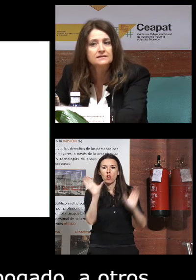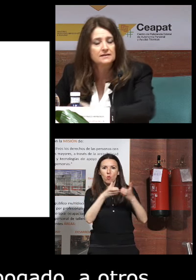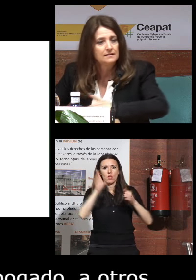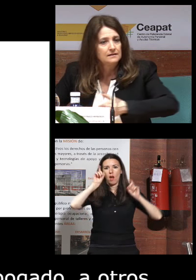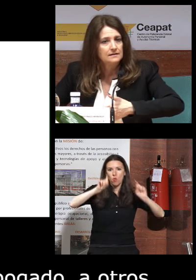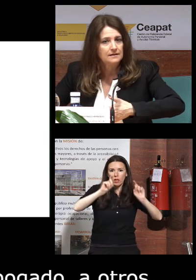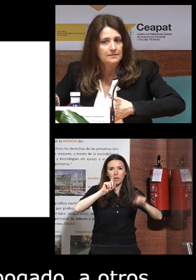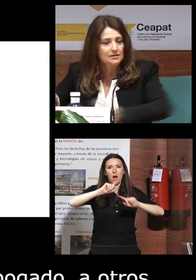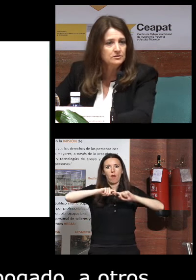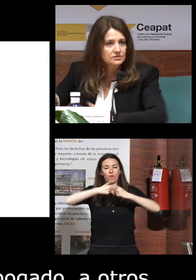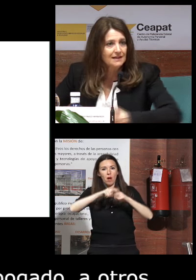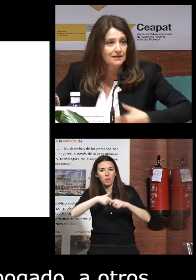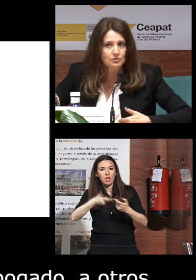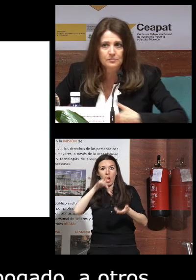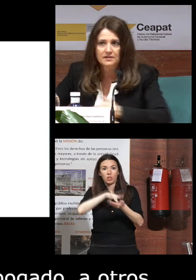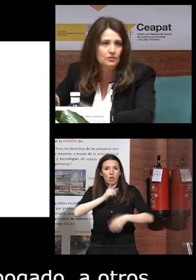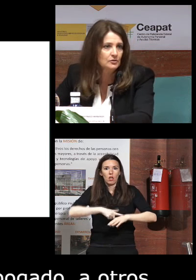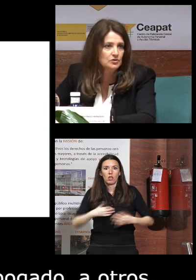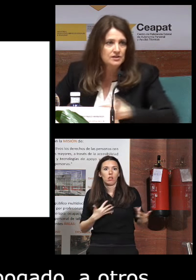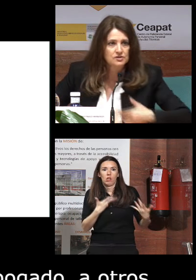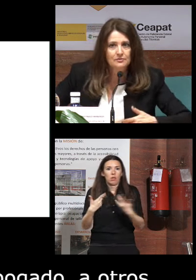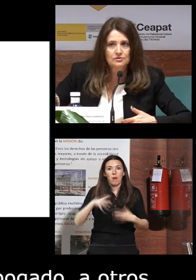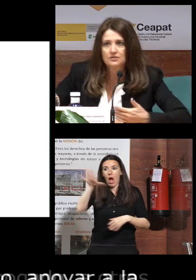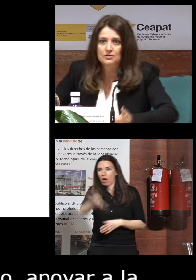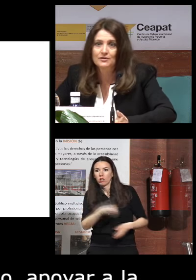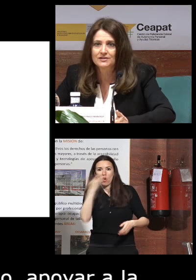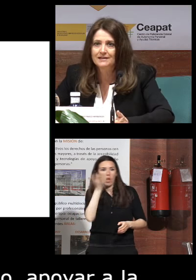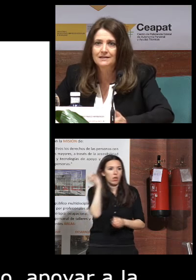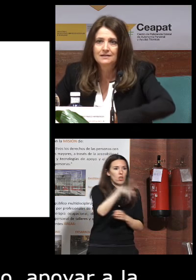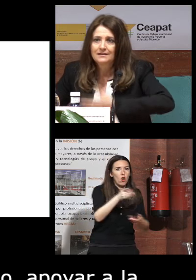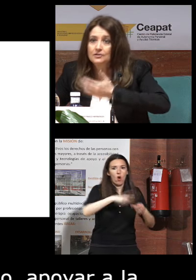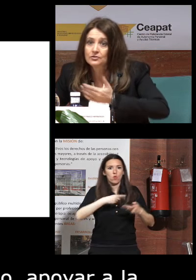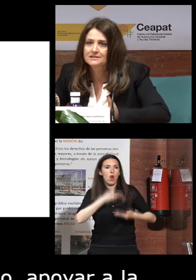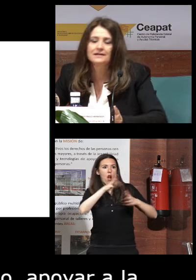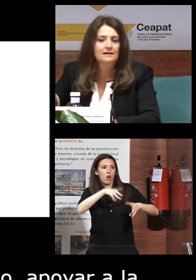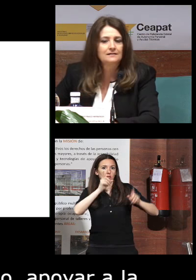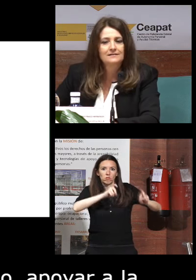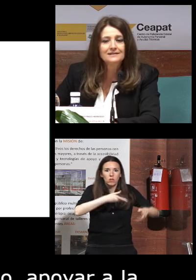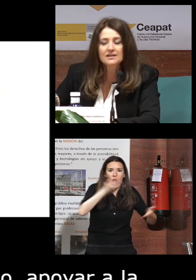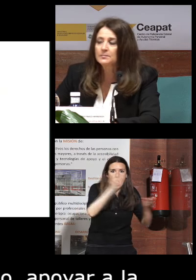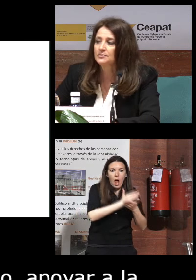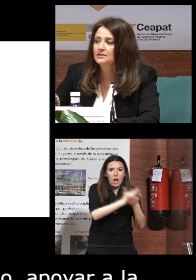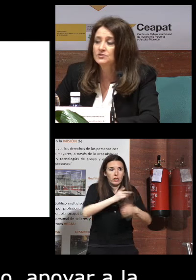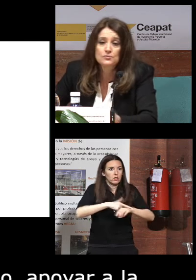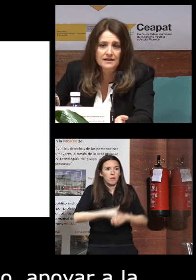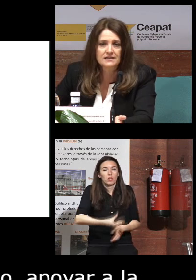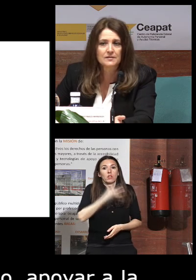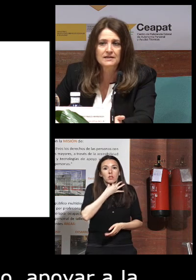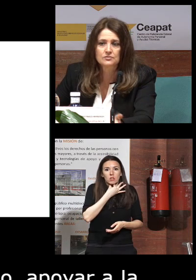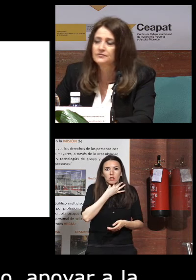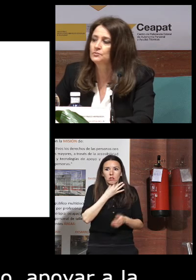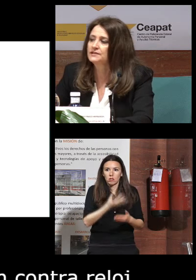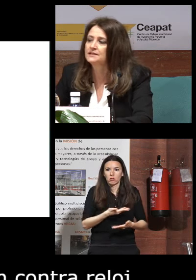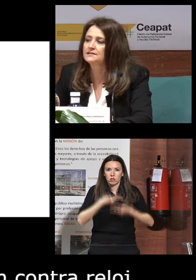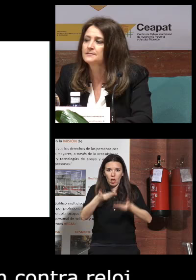familias que van contra reloj recogiendo a los niños llevando a los niños ayudándoles a leer y no les llega el tiempo pues ayudar a esas